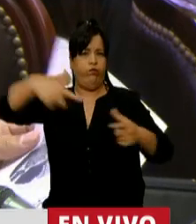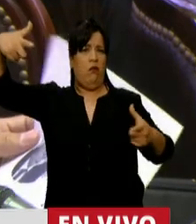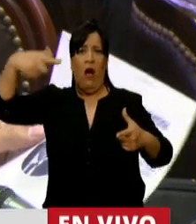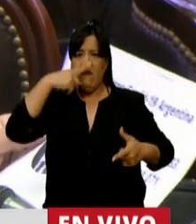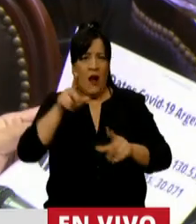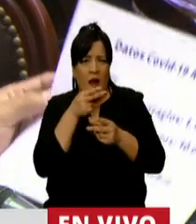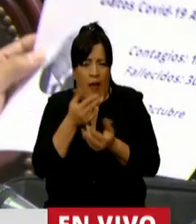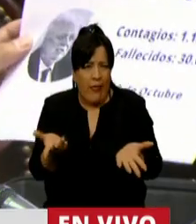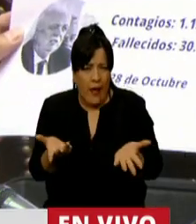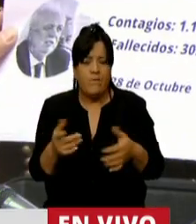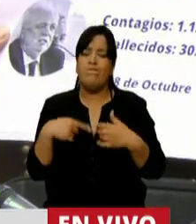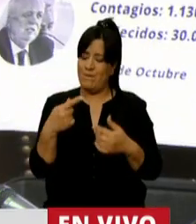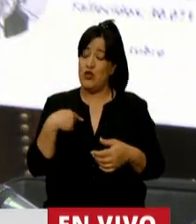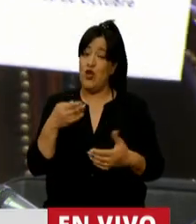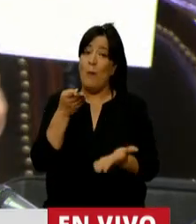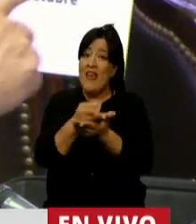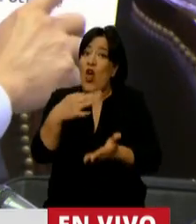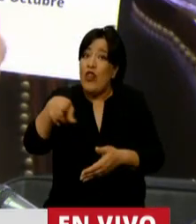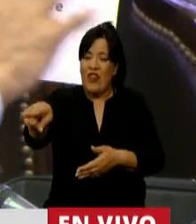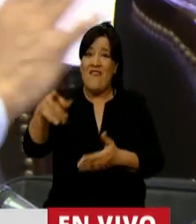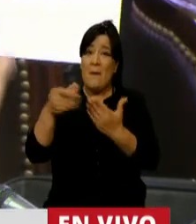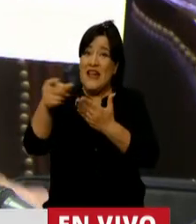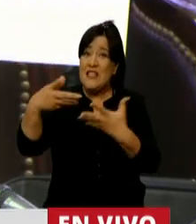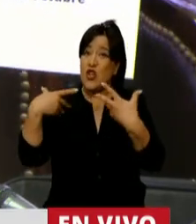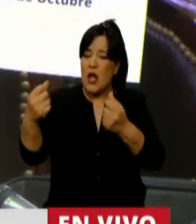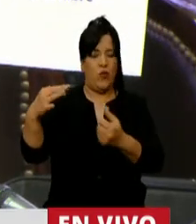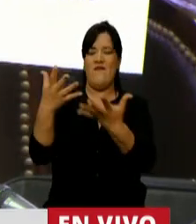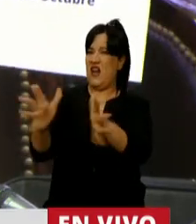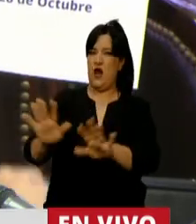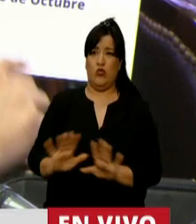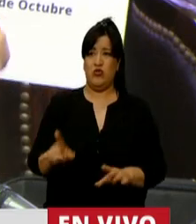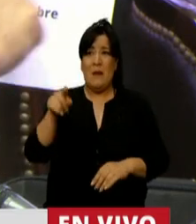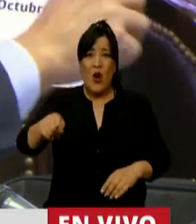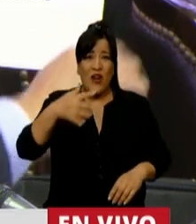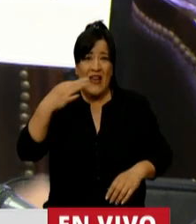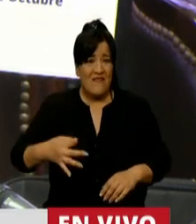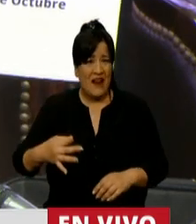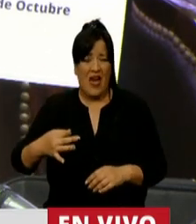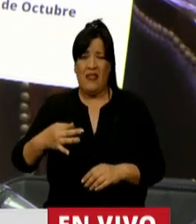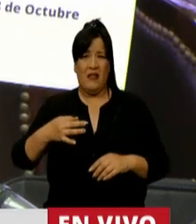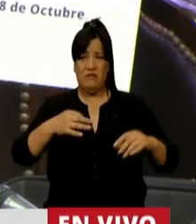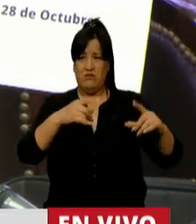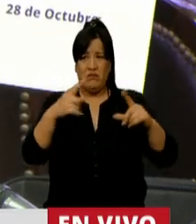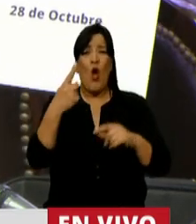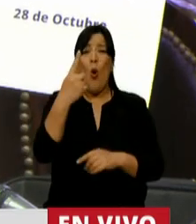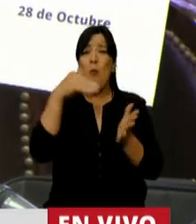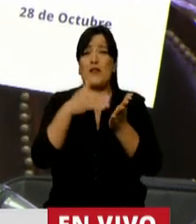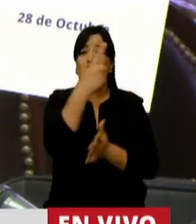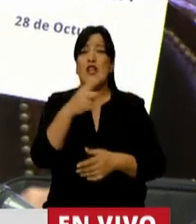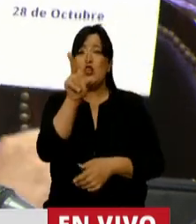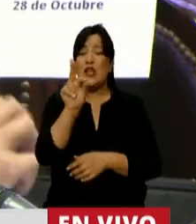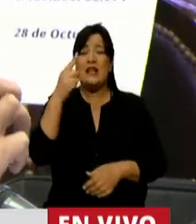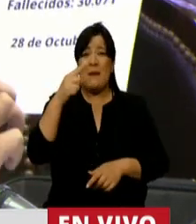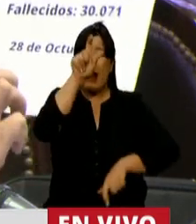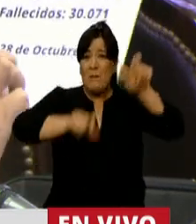que le pida la renuncia al Ministro. Estos números son desastrosos. Con más de 1.130.000